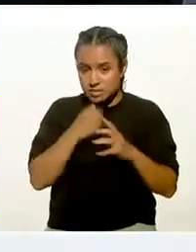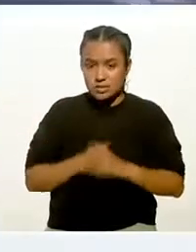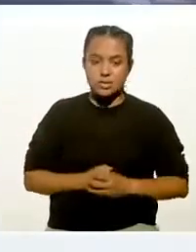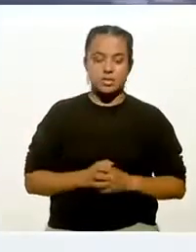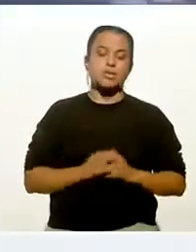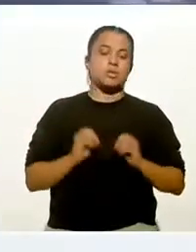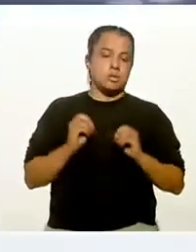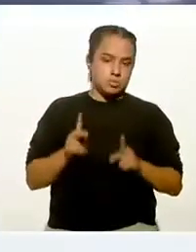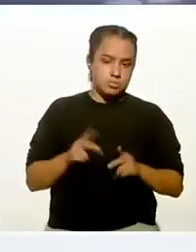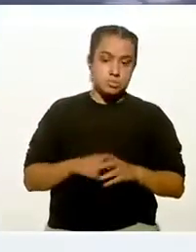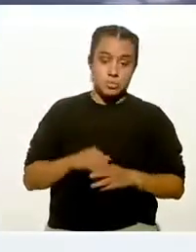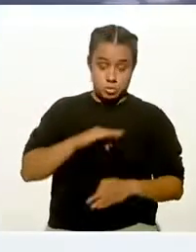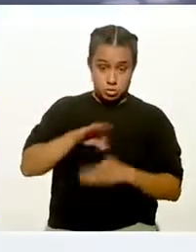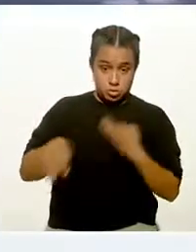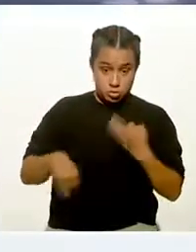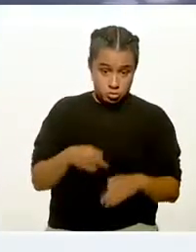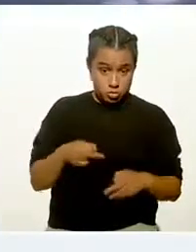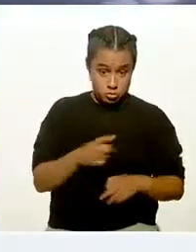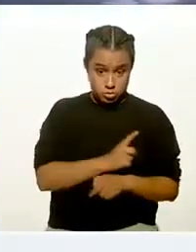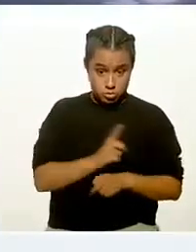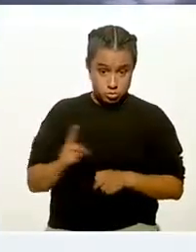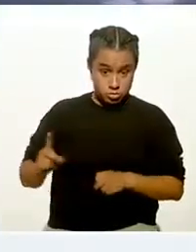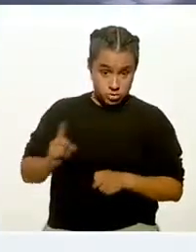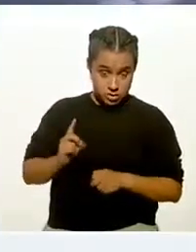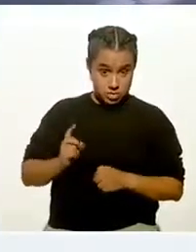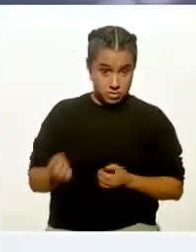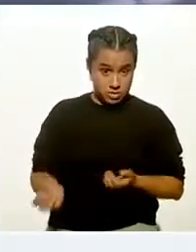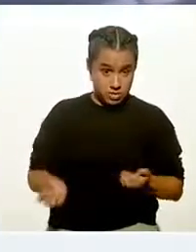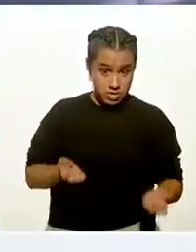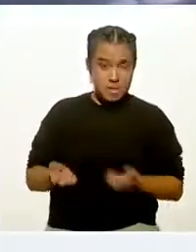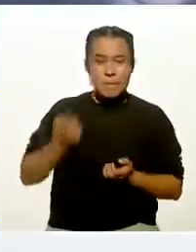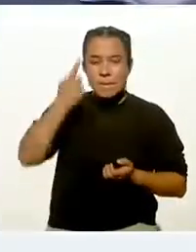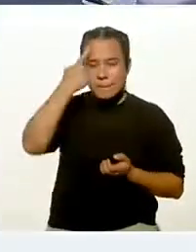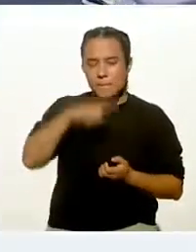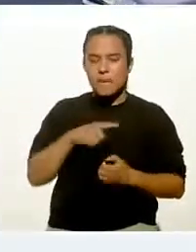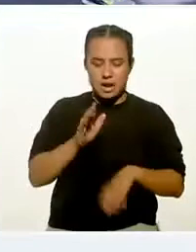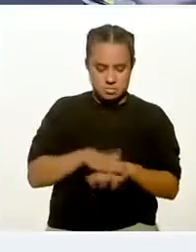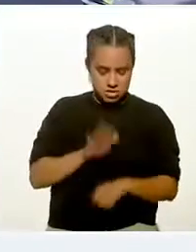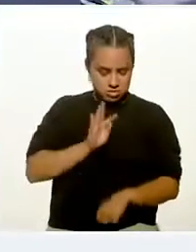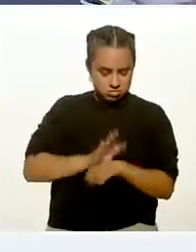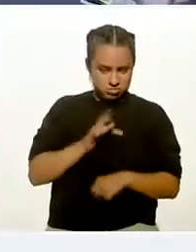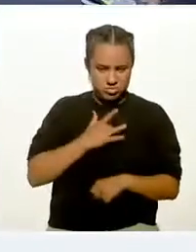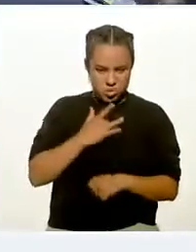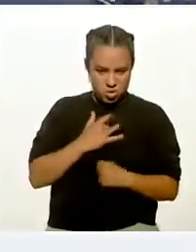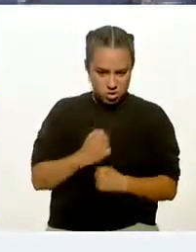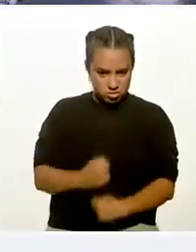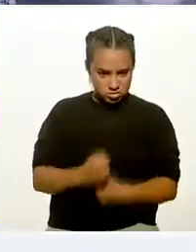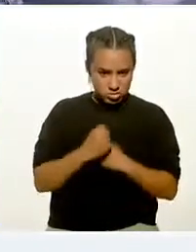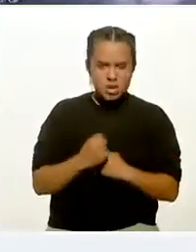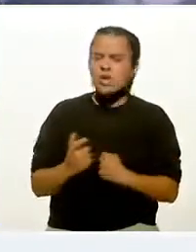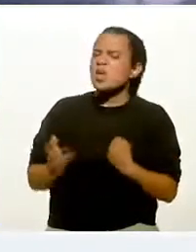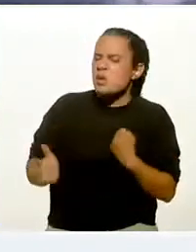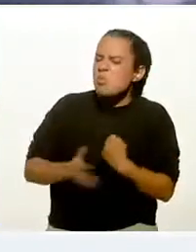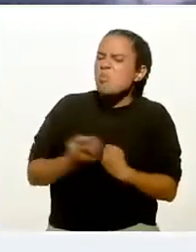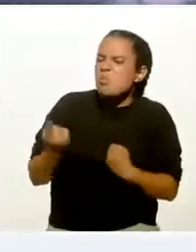Todos deberíamos de realizar el ejercicio para fortalecer la función cardiopulmonar. Sí. ¿Y por qué?